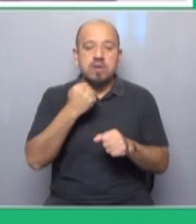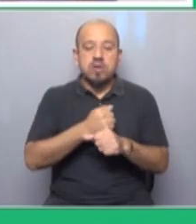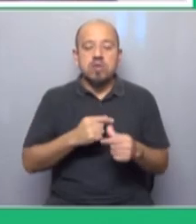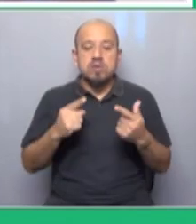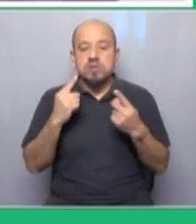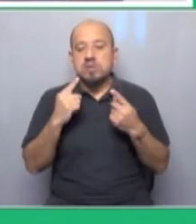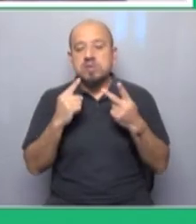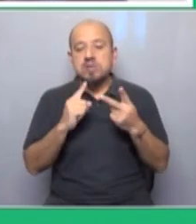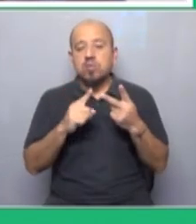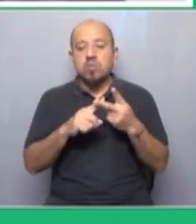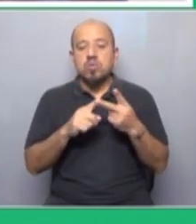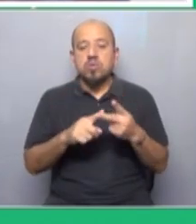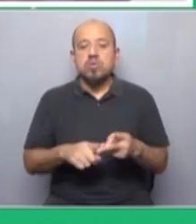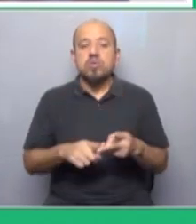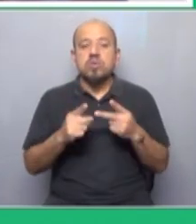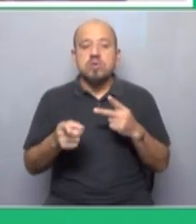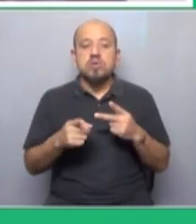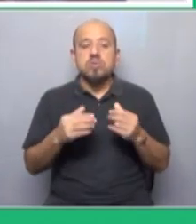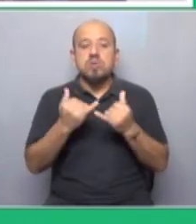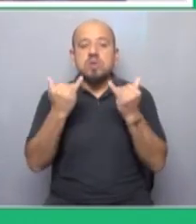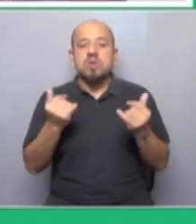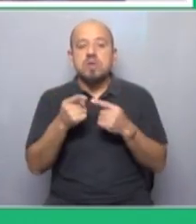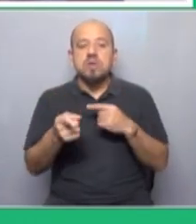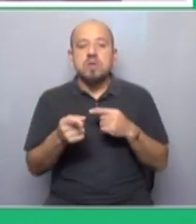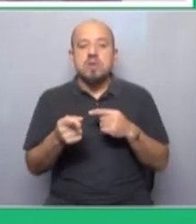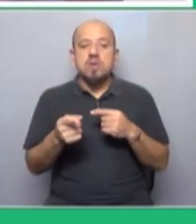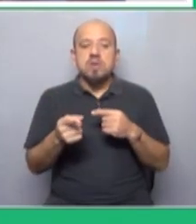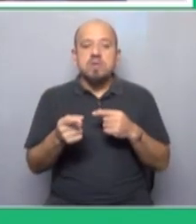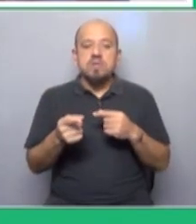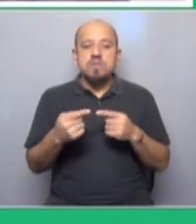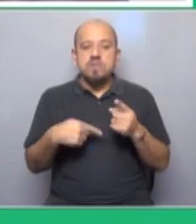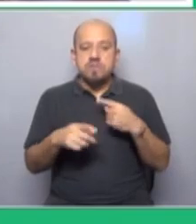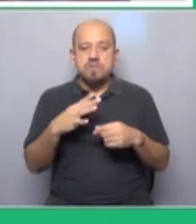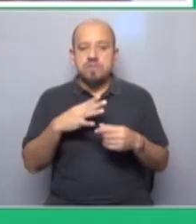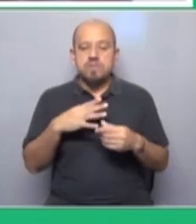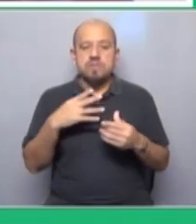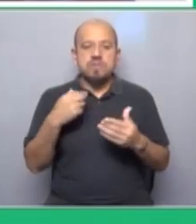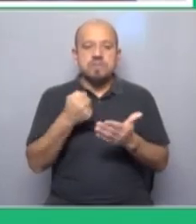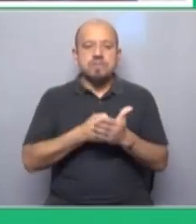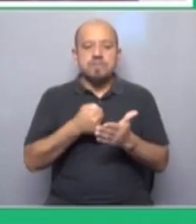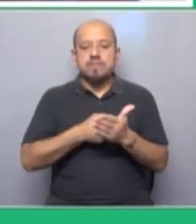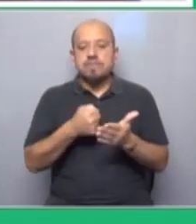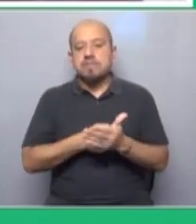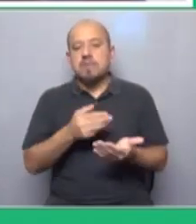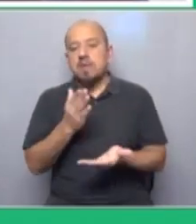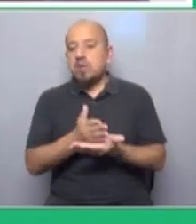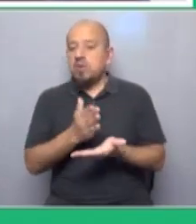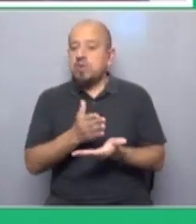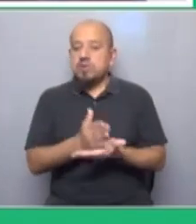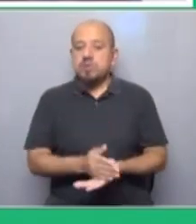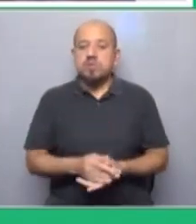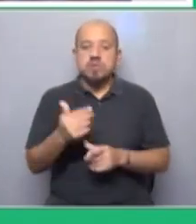Y segundo es un día para intensificar la lucha por los derechos de los y las